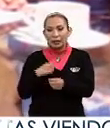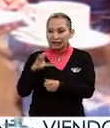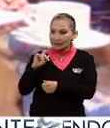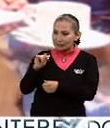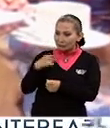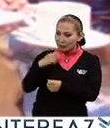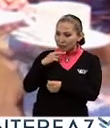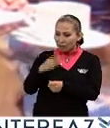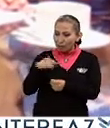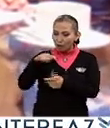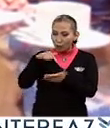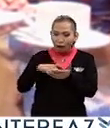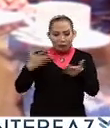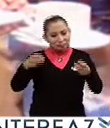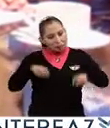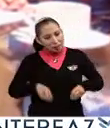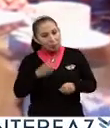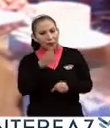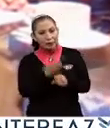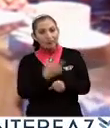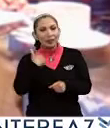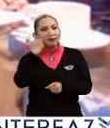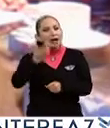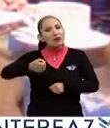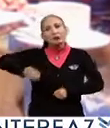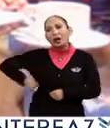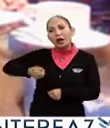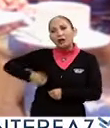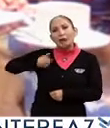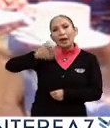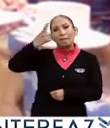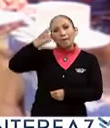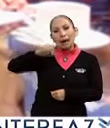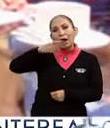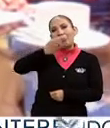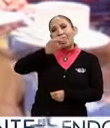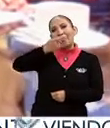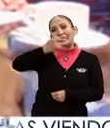gracias a vos por este espacio y quiero dirigir un saludo en guaraní.